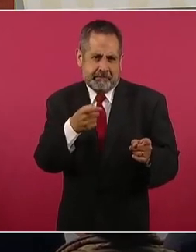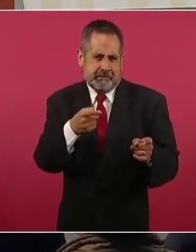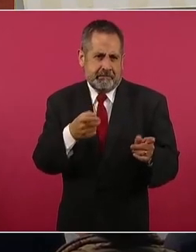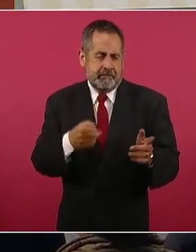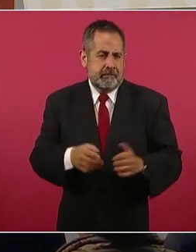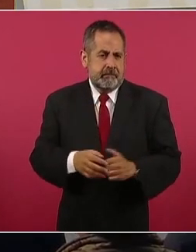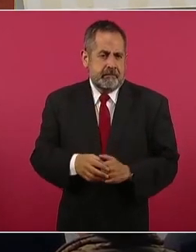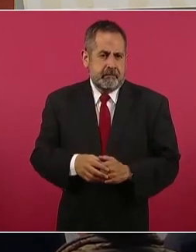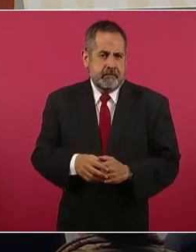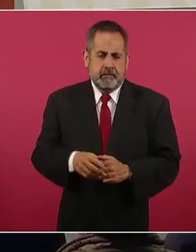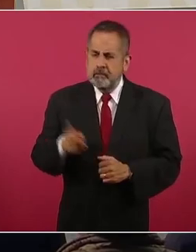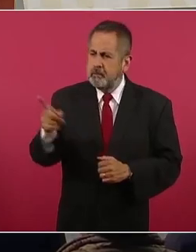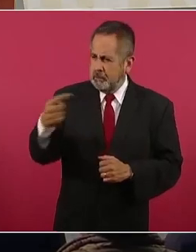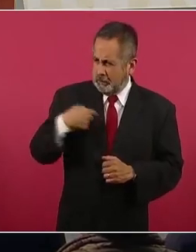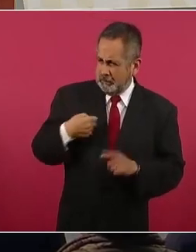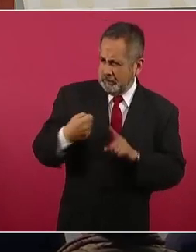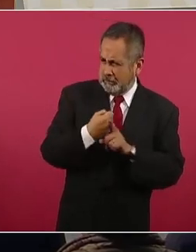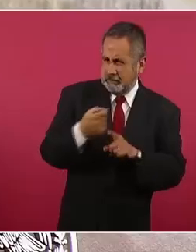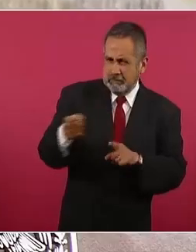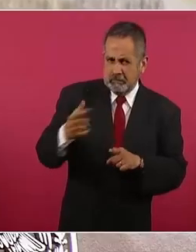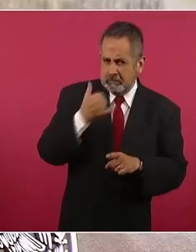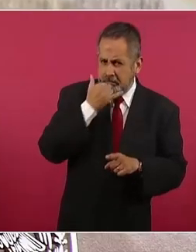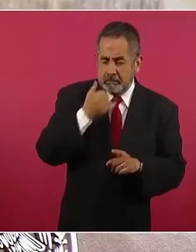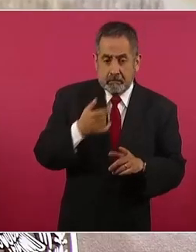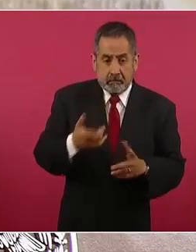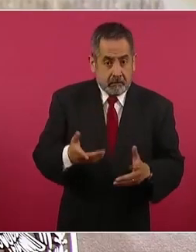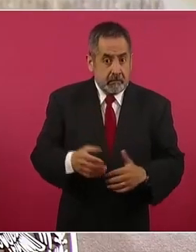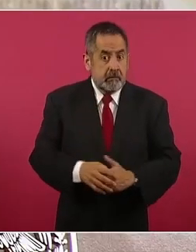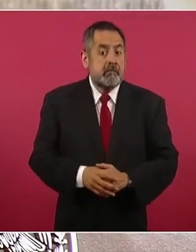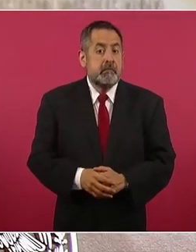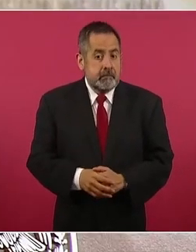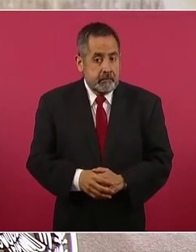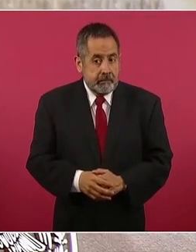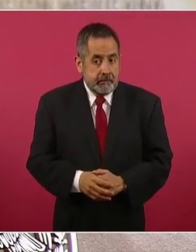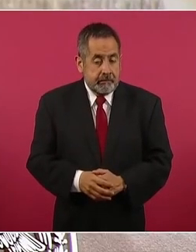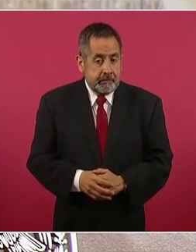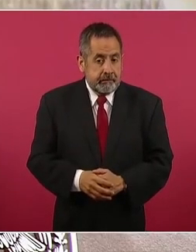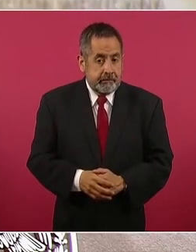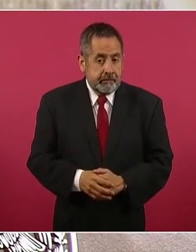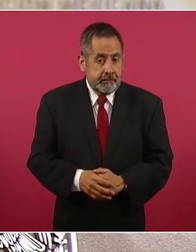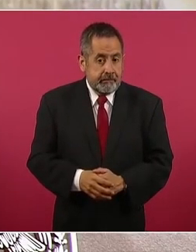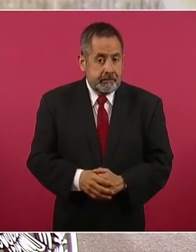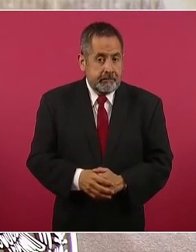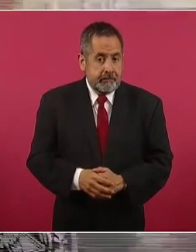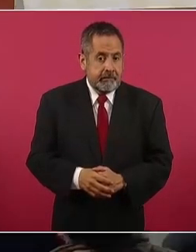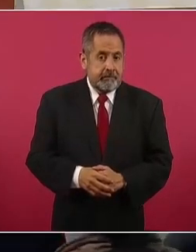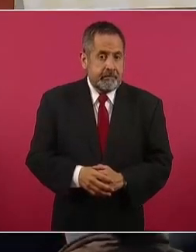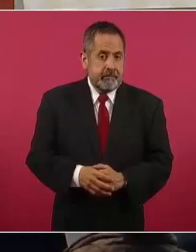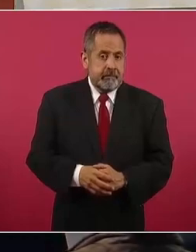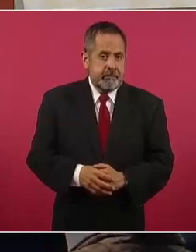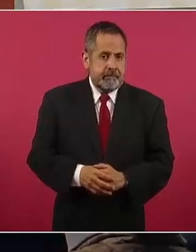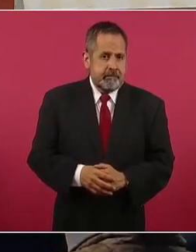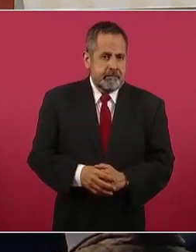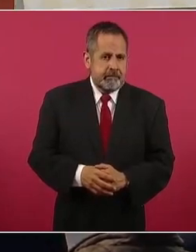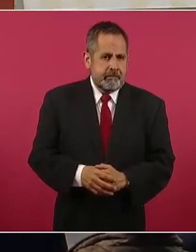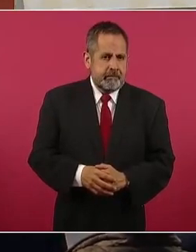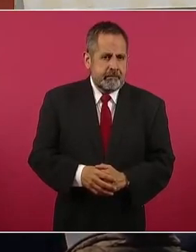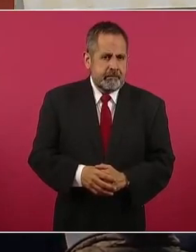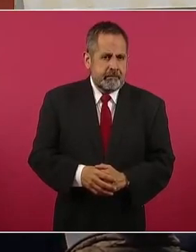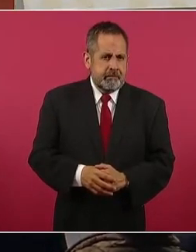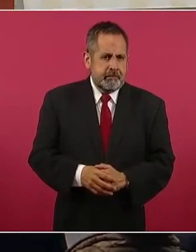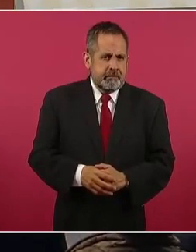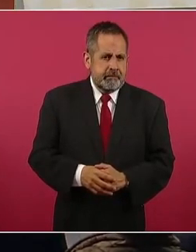Usted me pegó Perdón ¿Quiénes son las que Nada, señor ¿Quién me pegó?